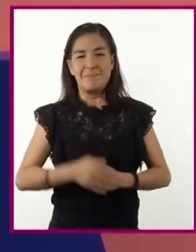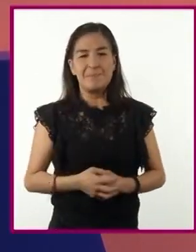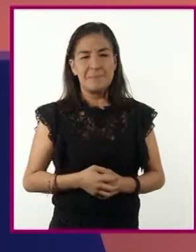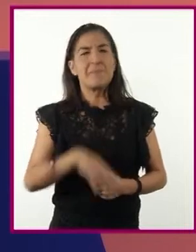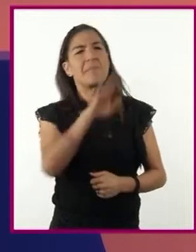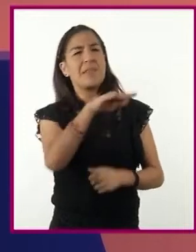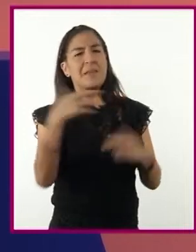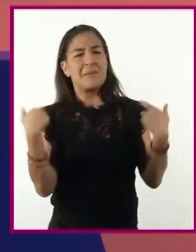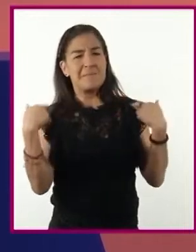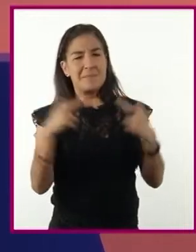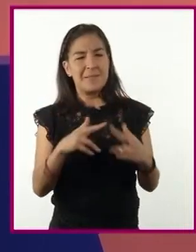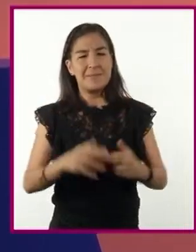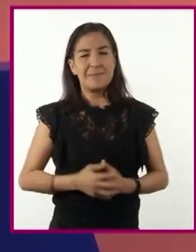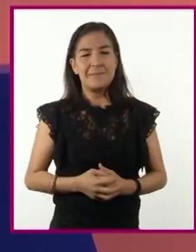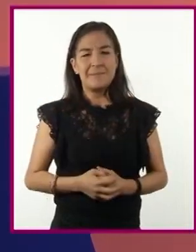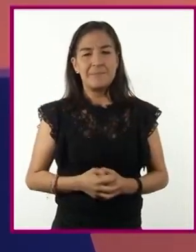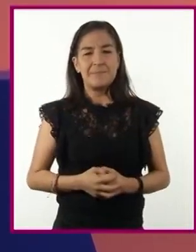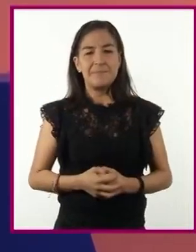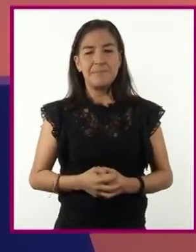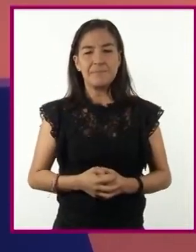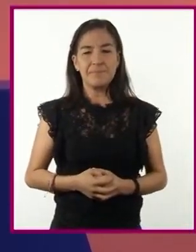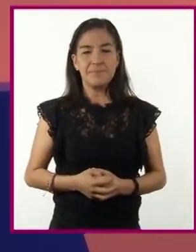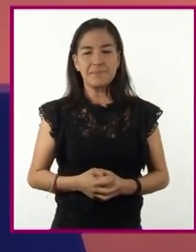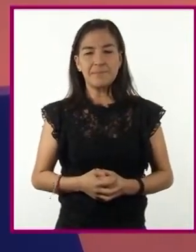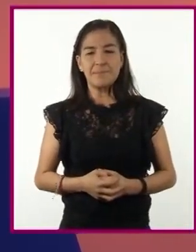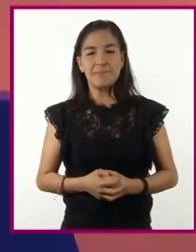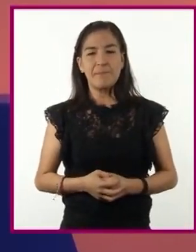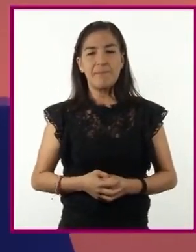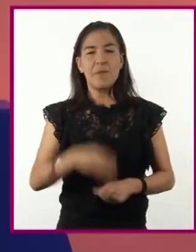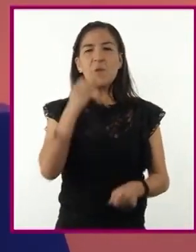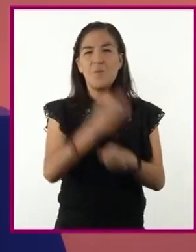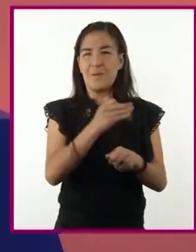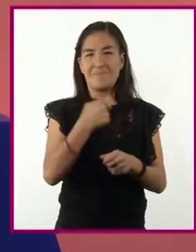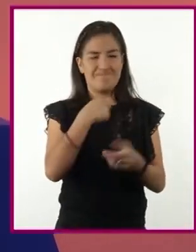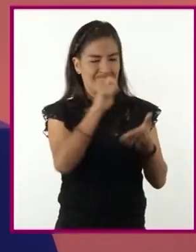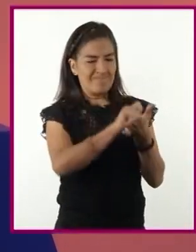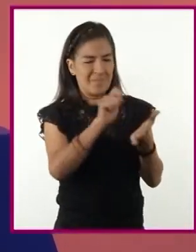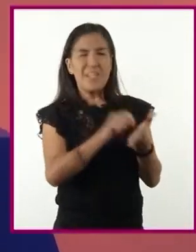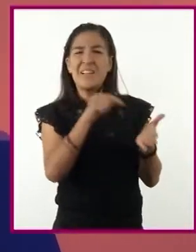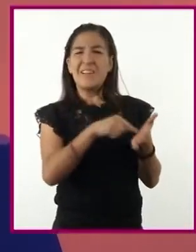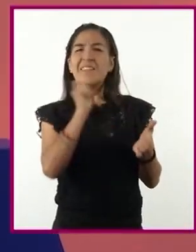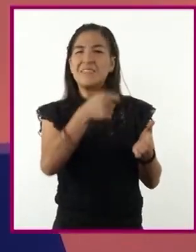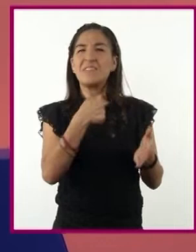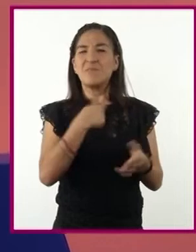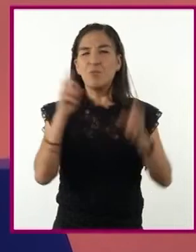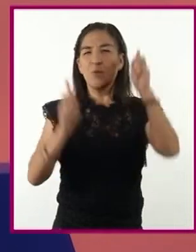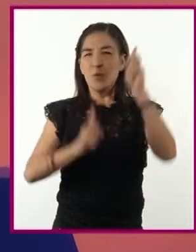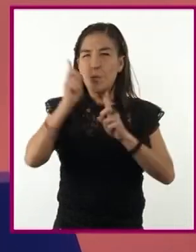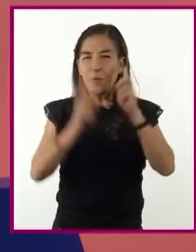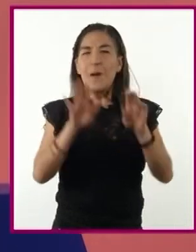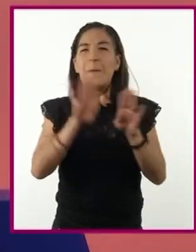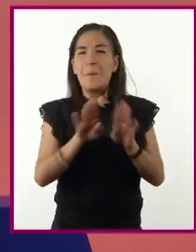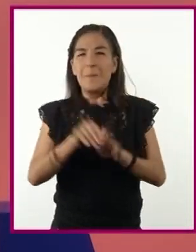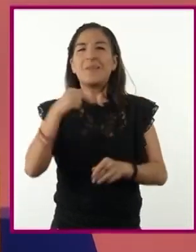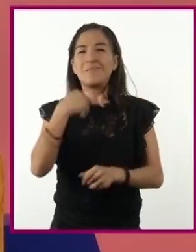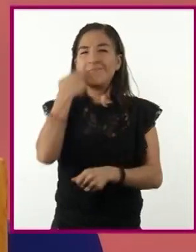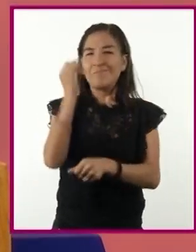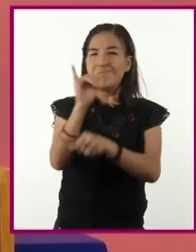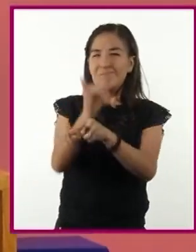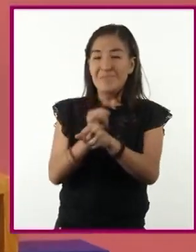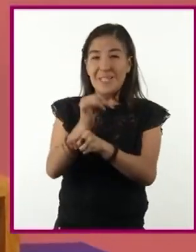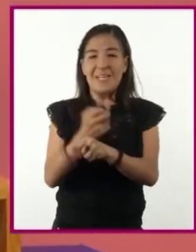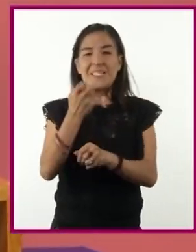tengo anotadas algunas inquietudes pendientes de investigar desde hace